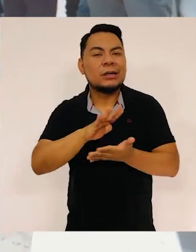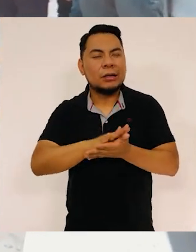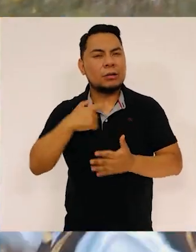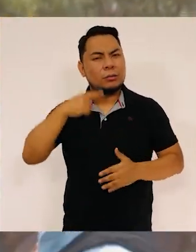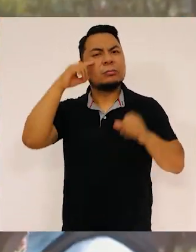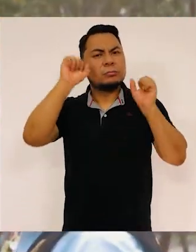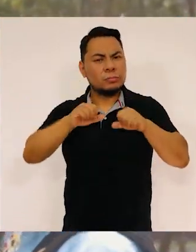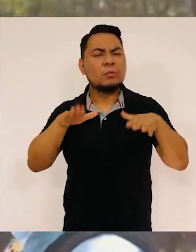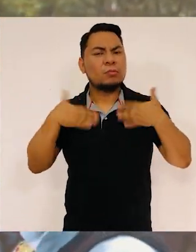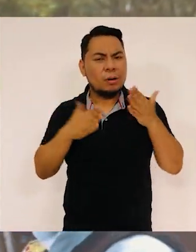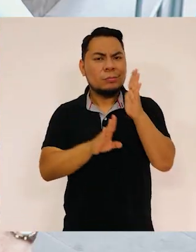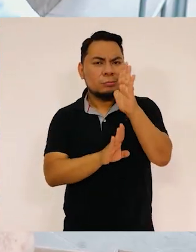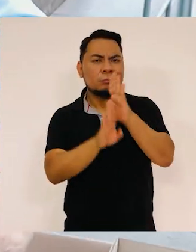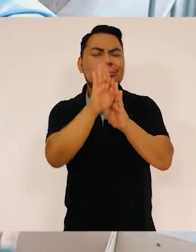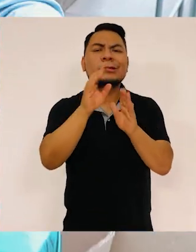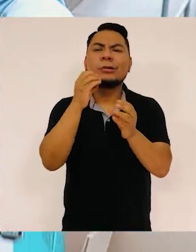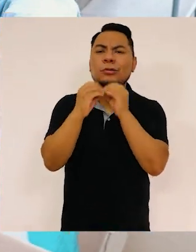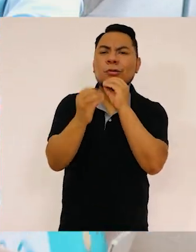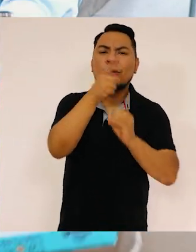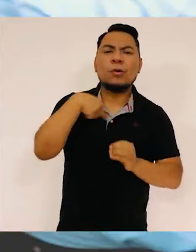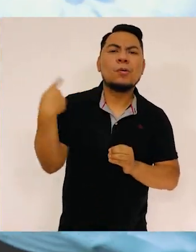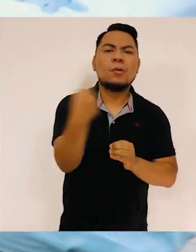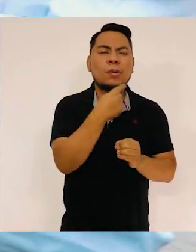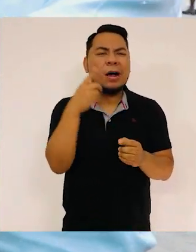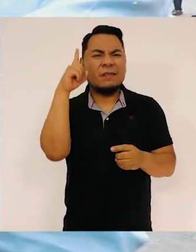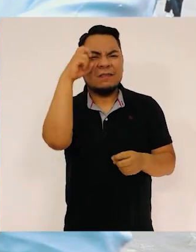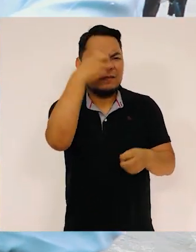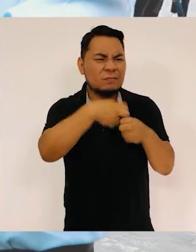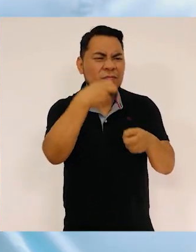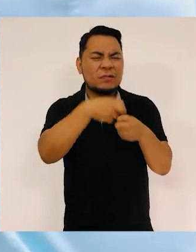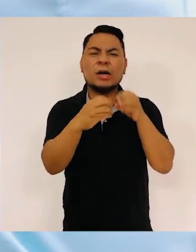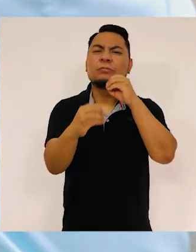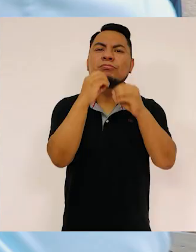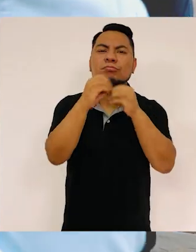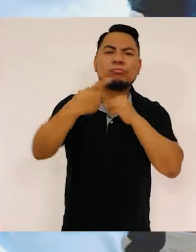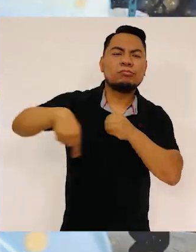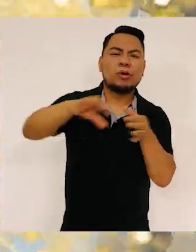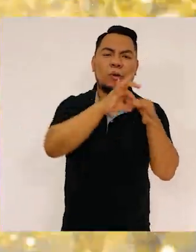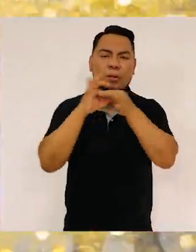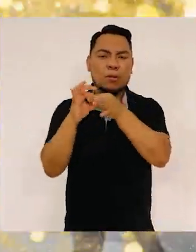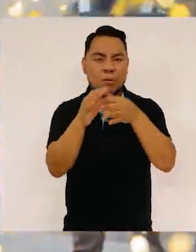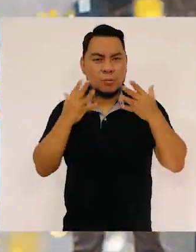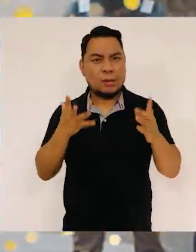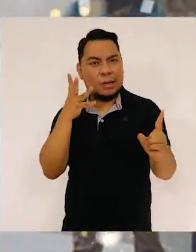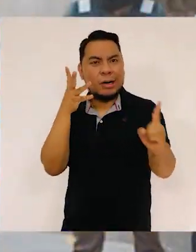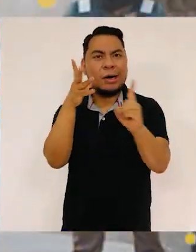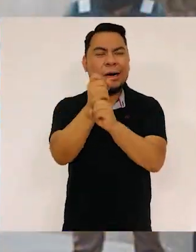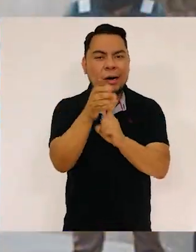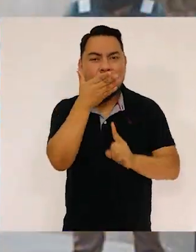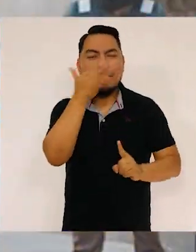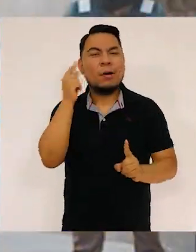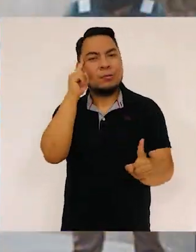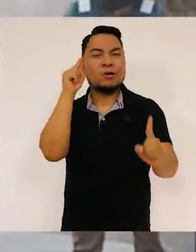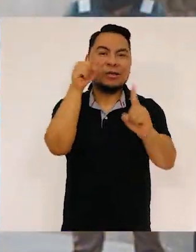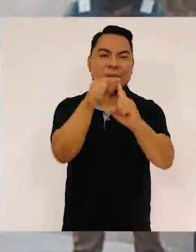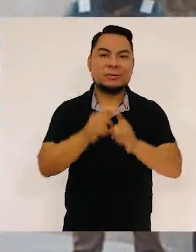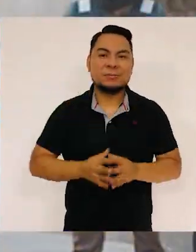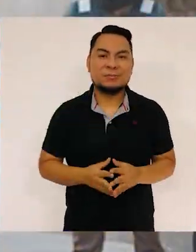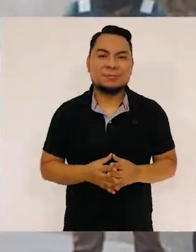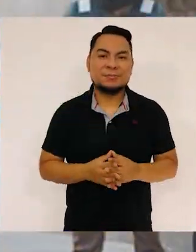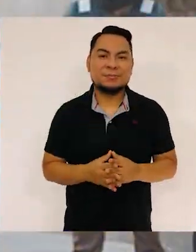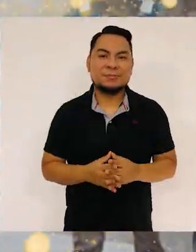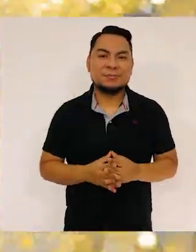unidad, convencidos de que podemos superar juntos los mayores obstáculos y avanzar firmes en el logro de nuestros mayores